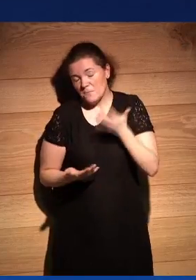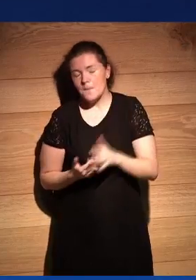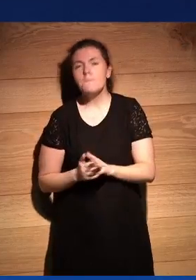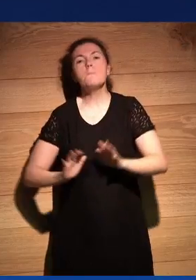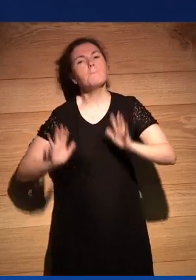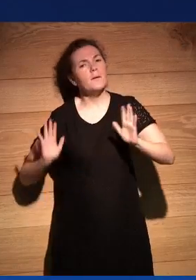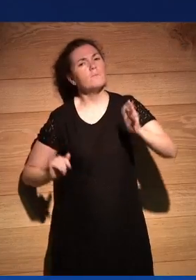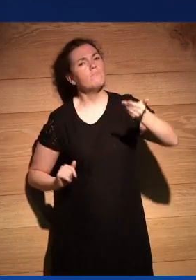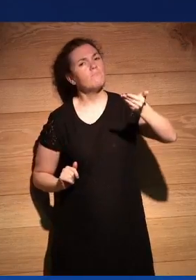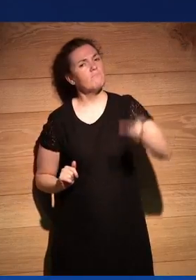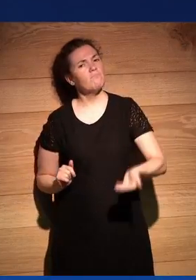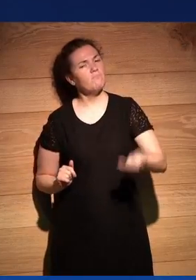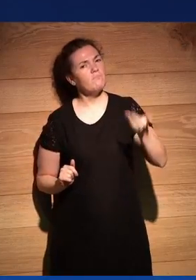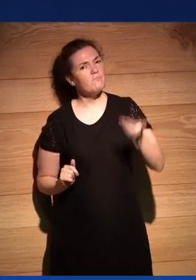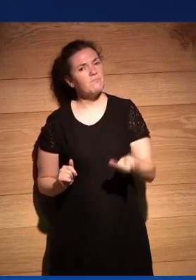pero fundamentalmente